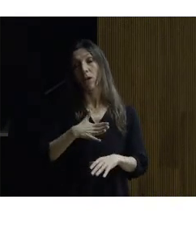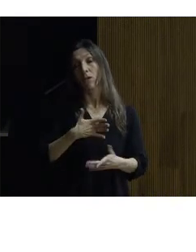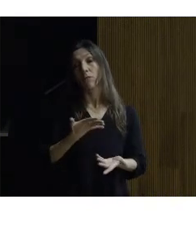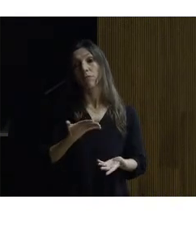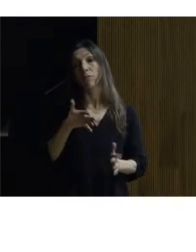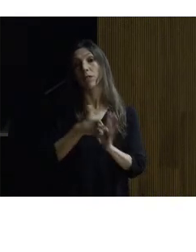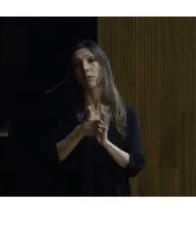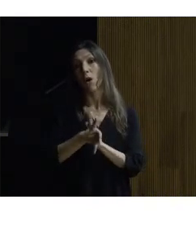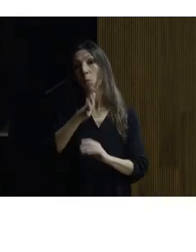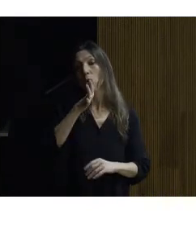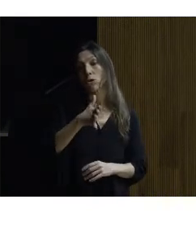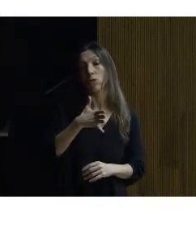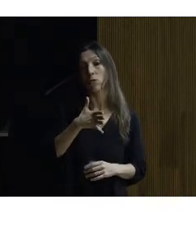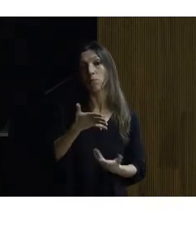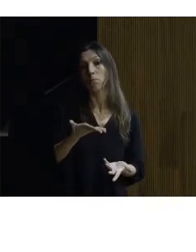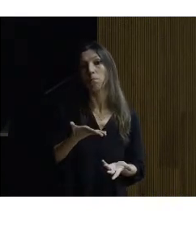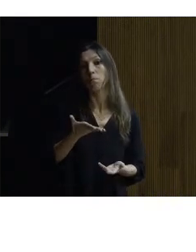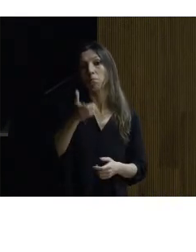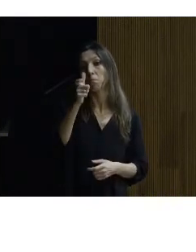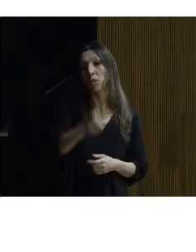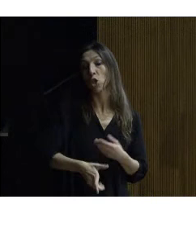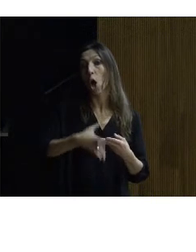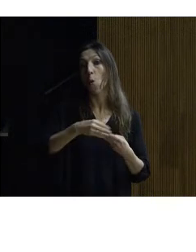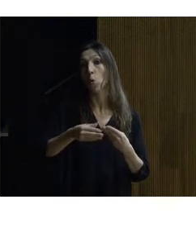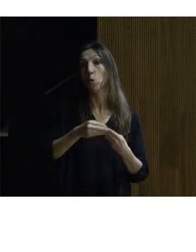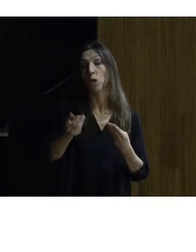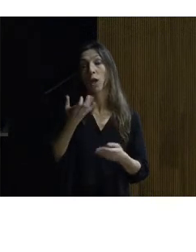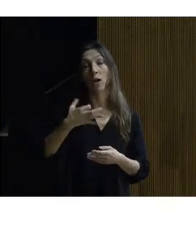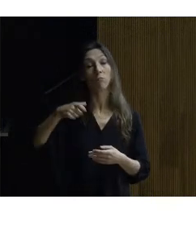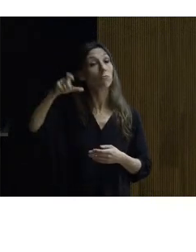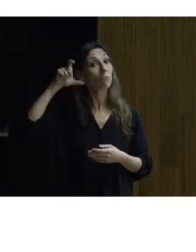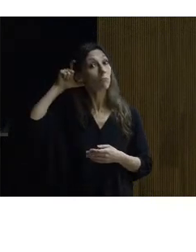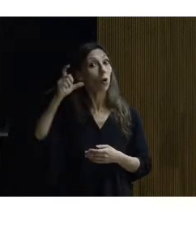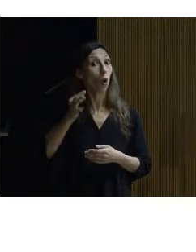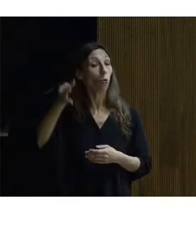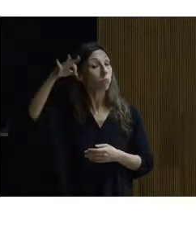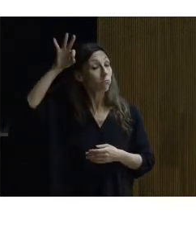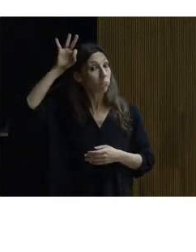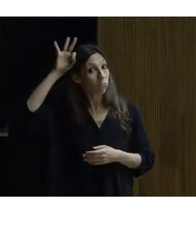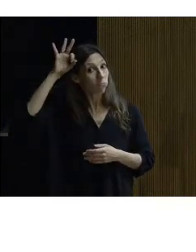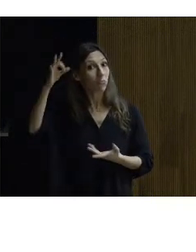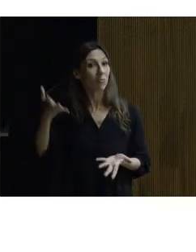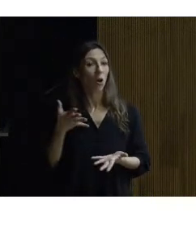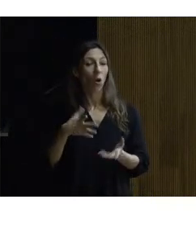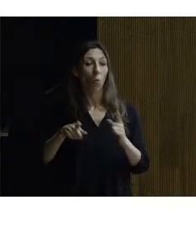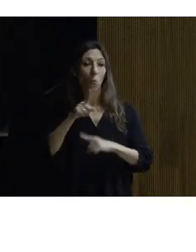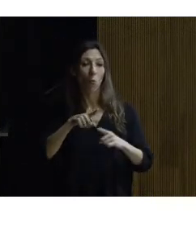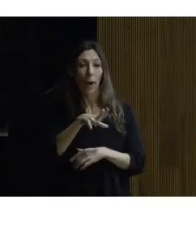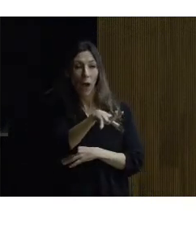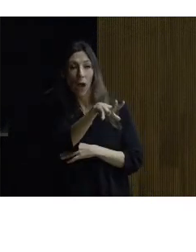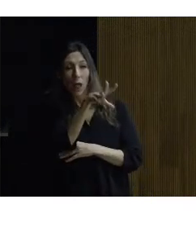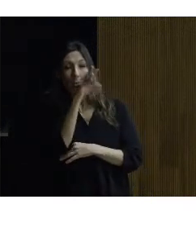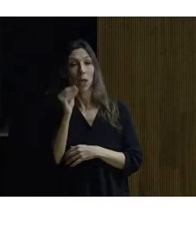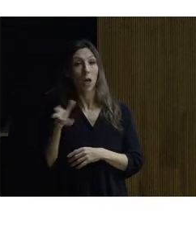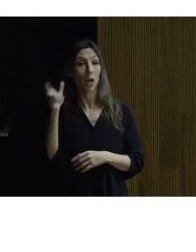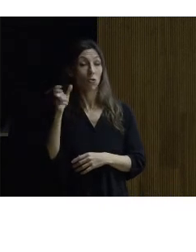por el que una persona usuaria de prótesis auditiva tiene problemas para poder entender y para poder escuchar por lo tanto